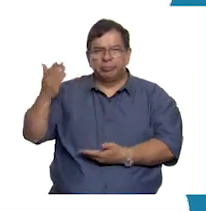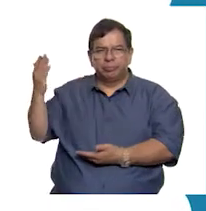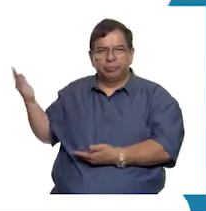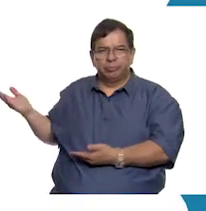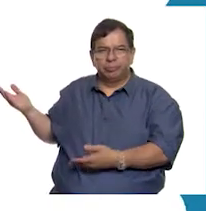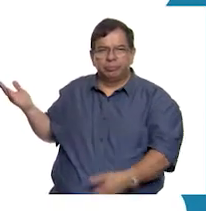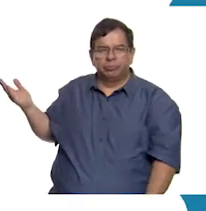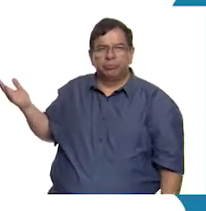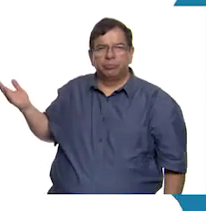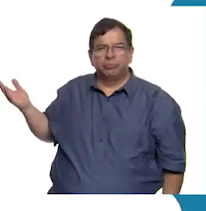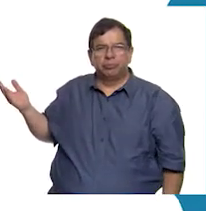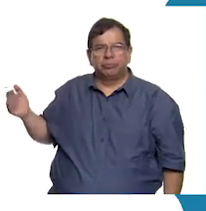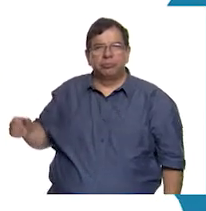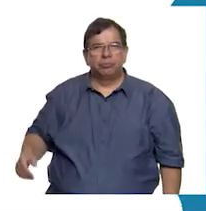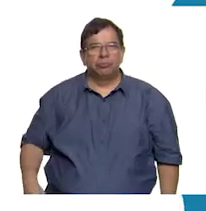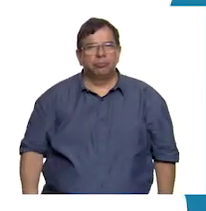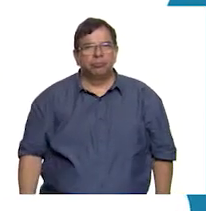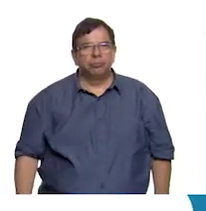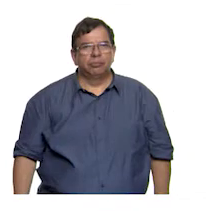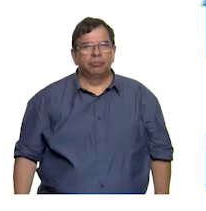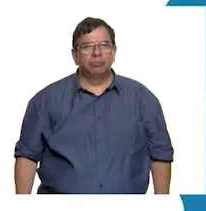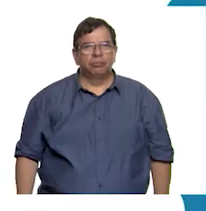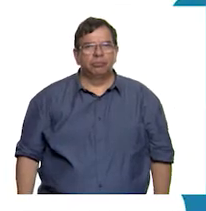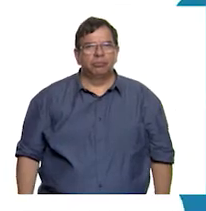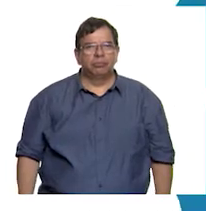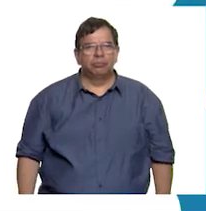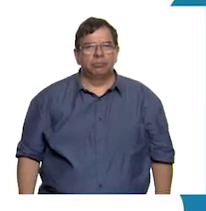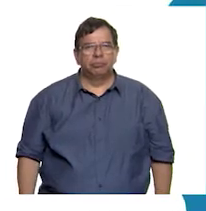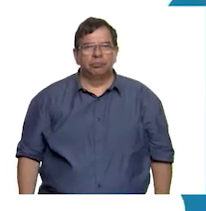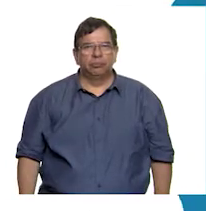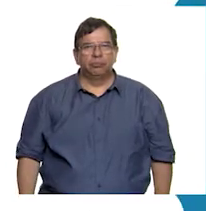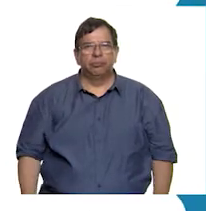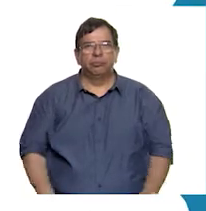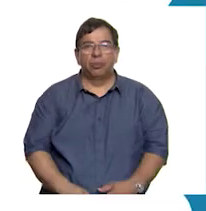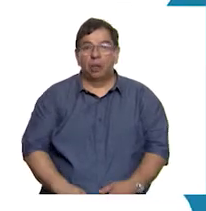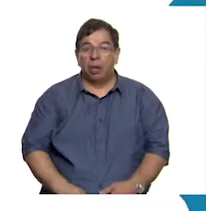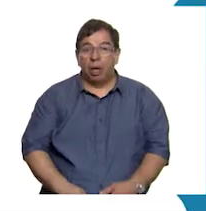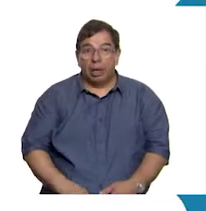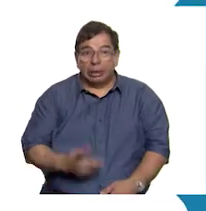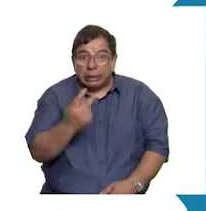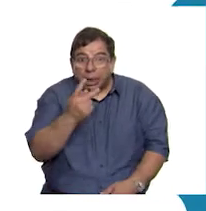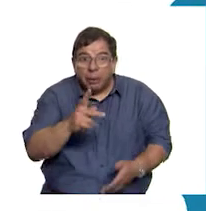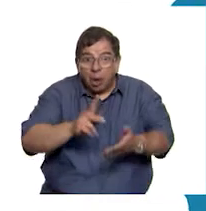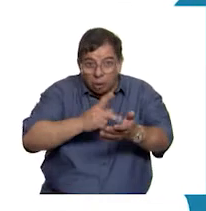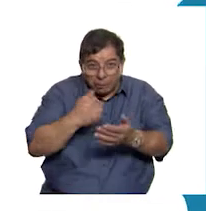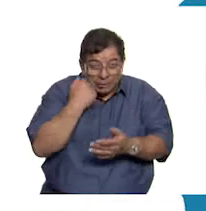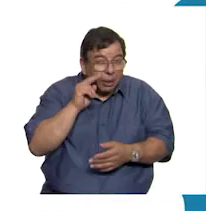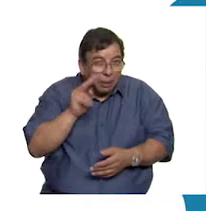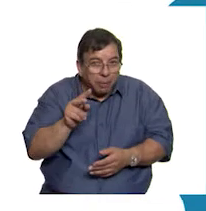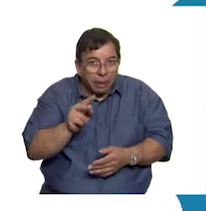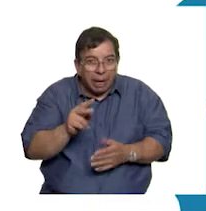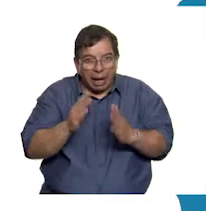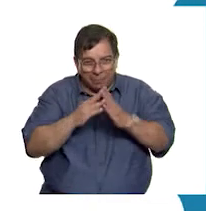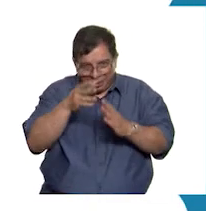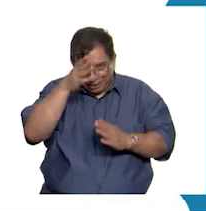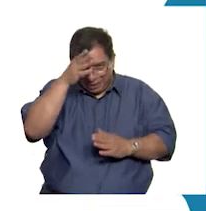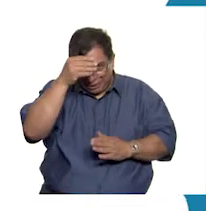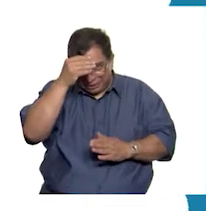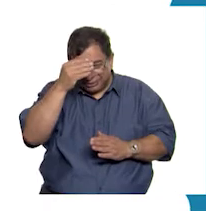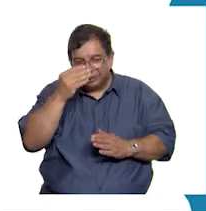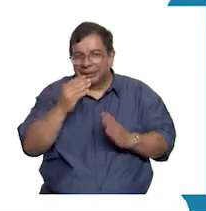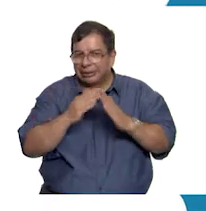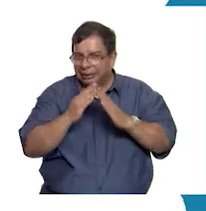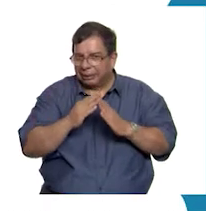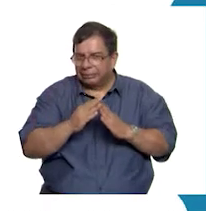.cep.gov.mx Si quieres volver a ver los programas de Aprende en Casa los puedes